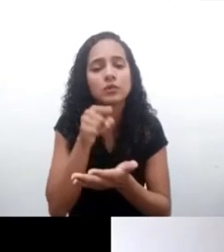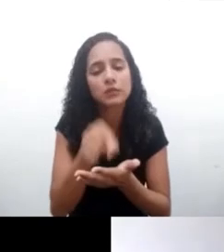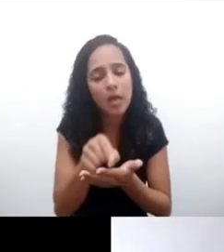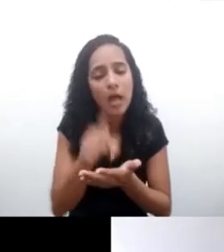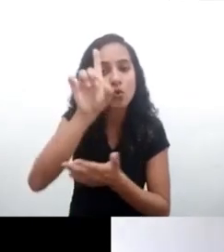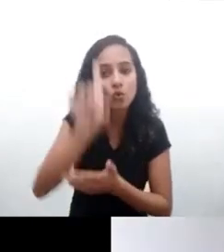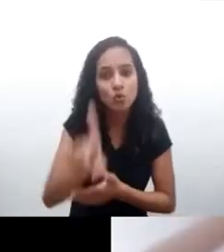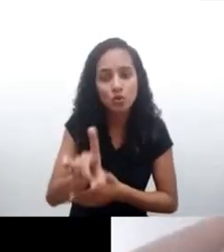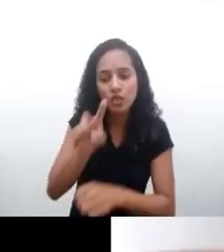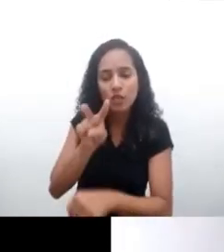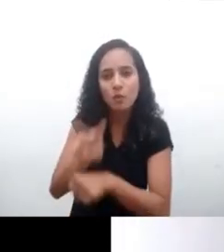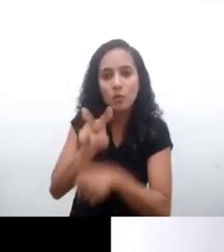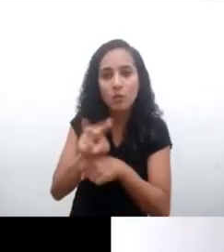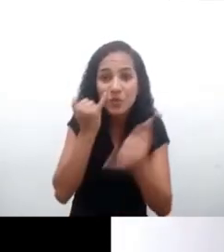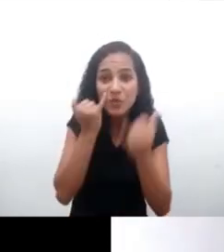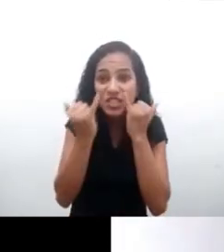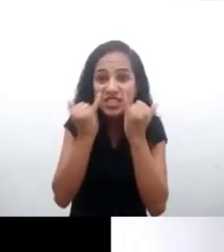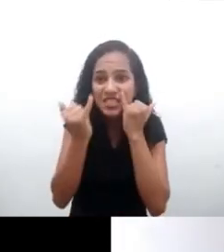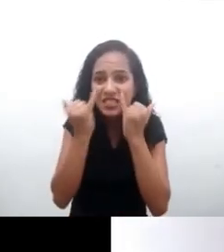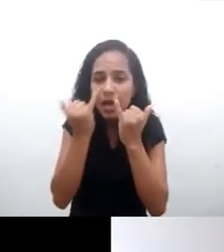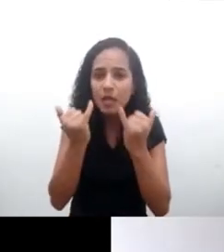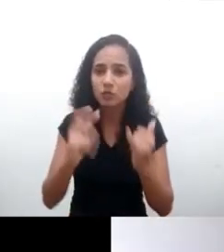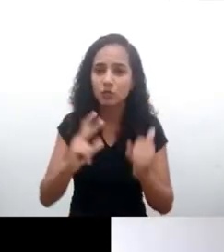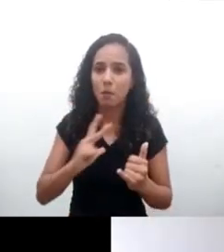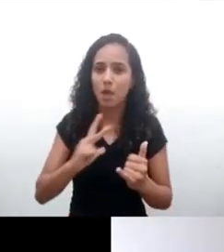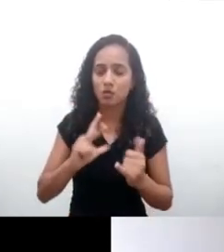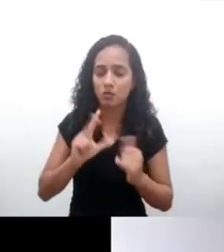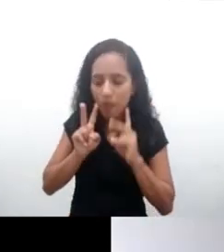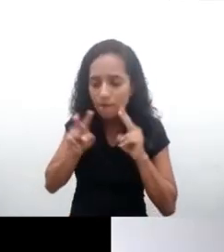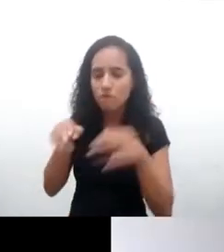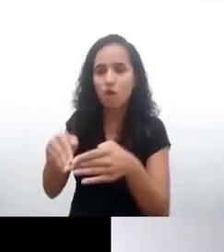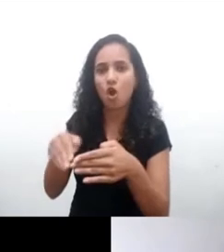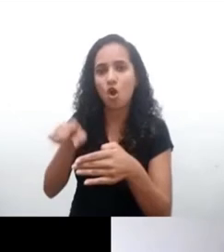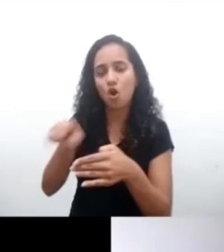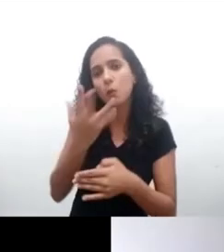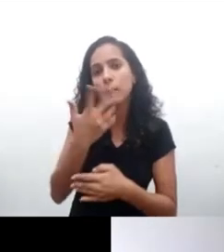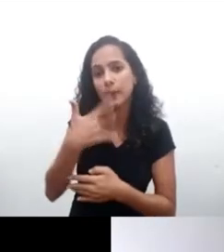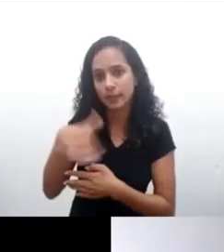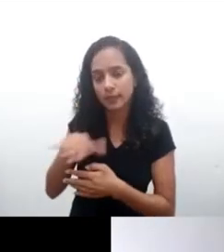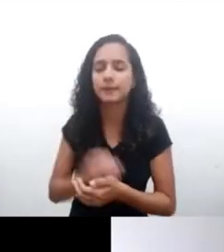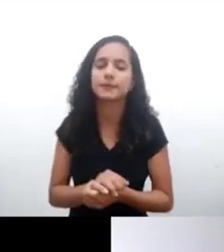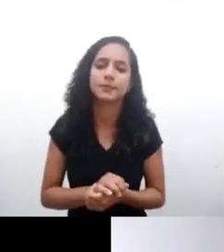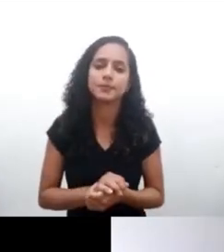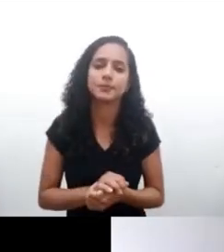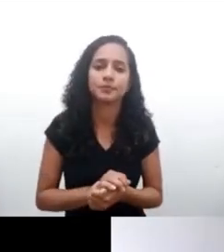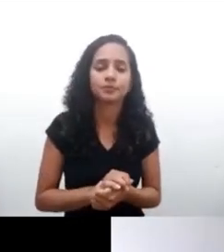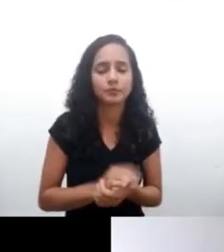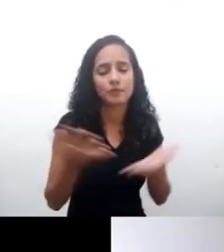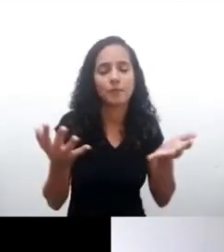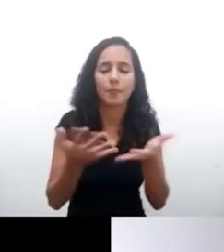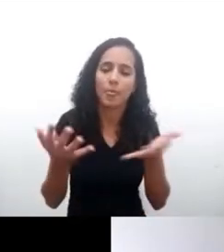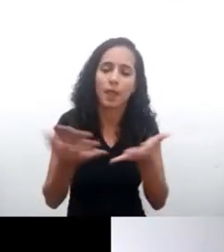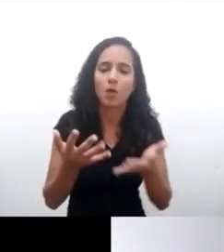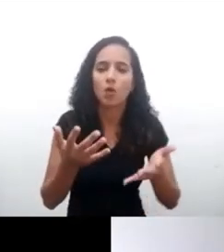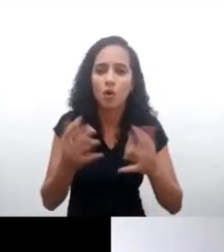autodeterminación afirmativa de la protección de datos dirigida a los niños, y en especial, y aquí me